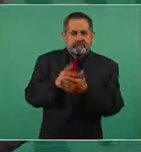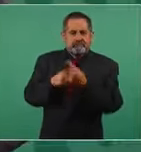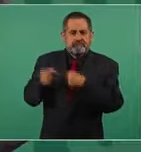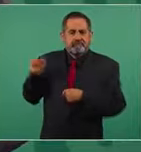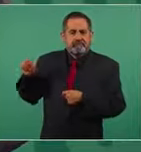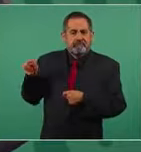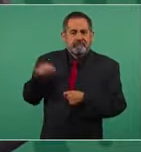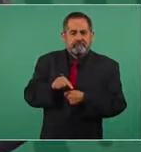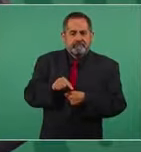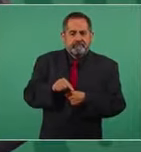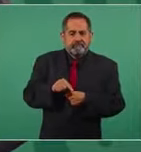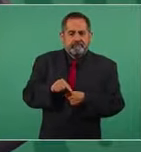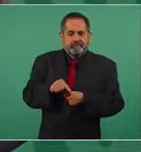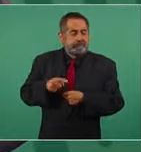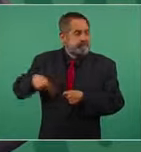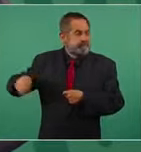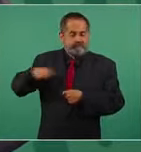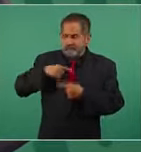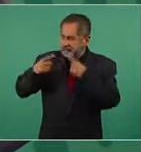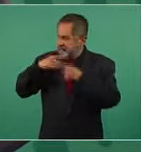ellos mismos